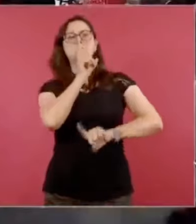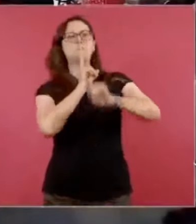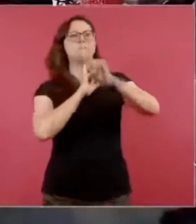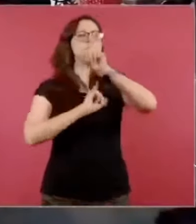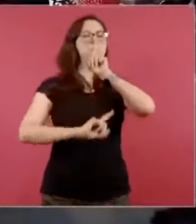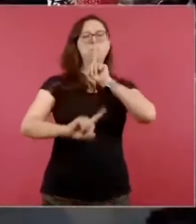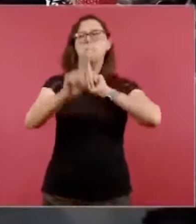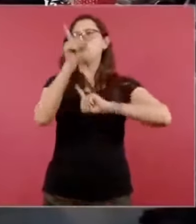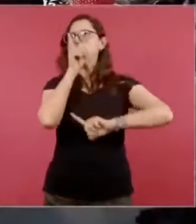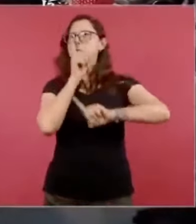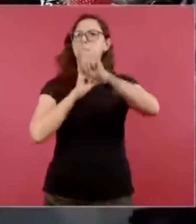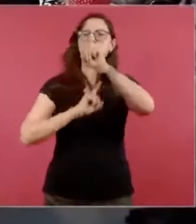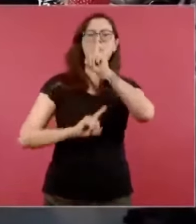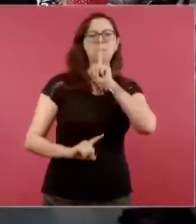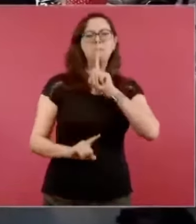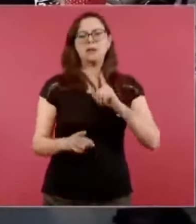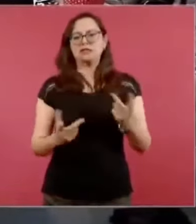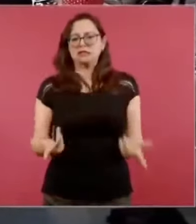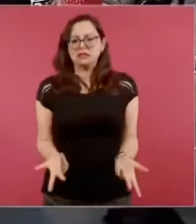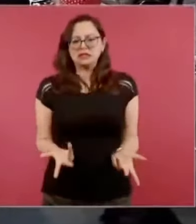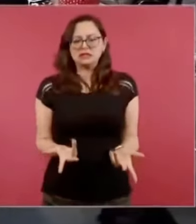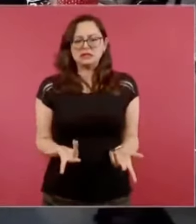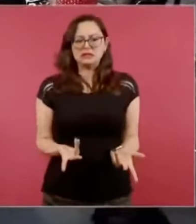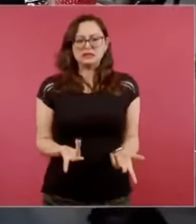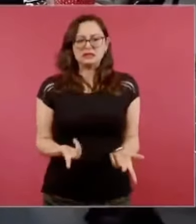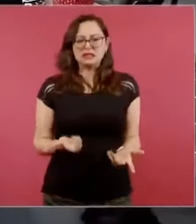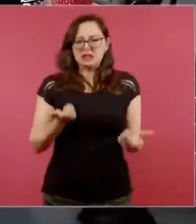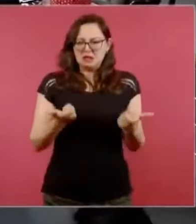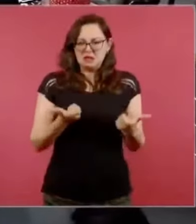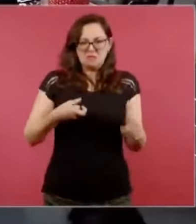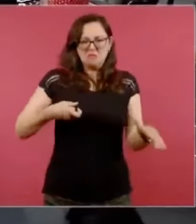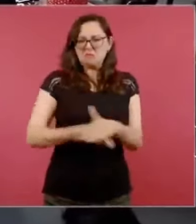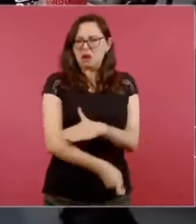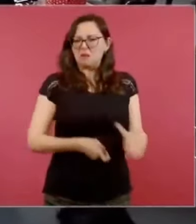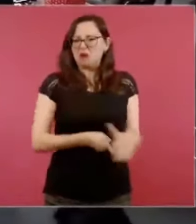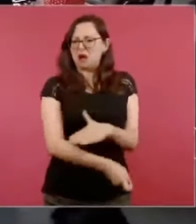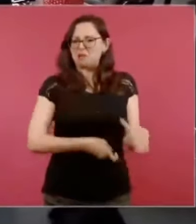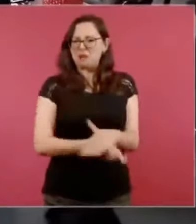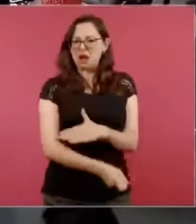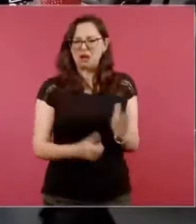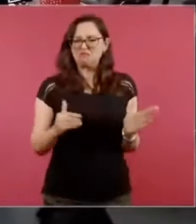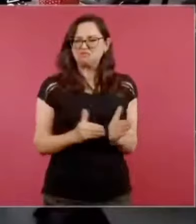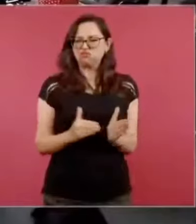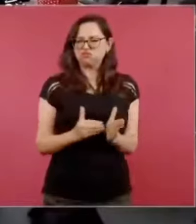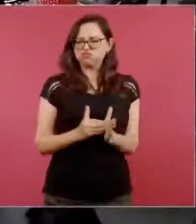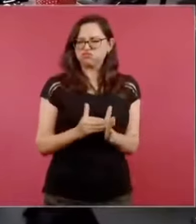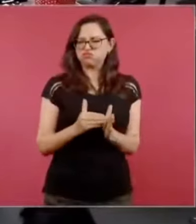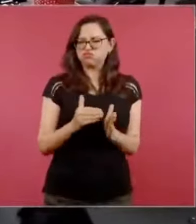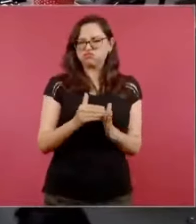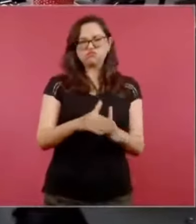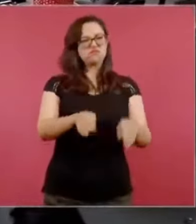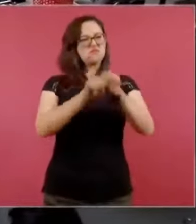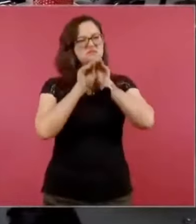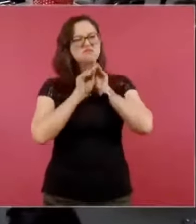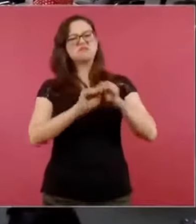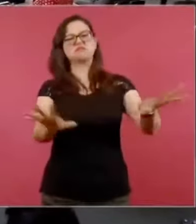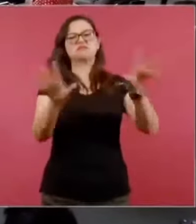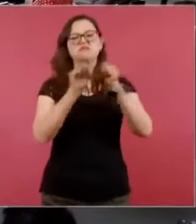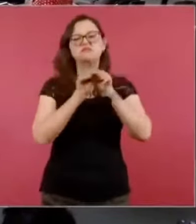millones de menciones en redes sociales, en artículos,